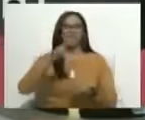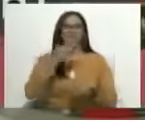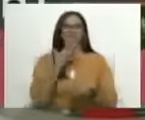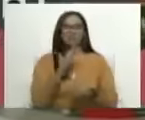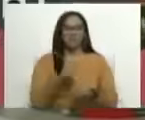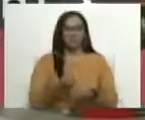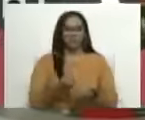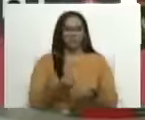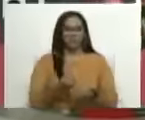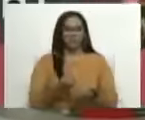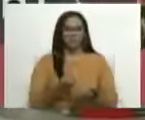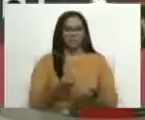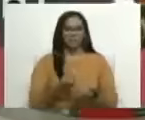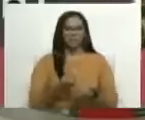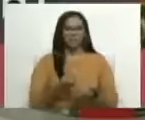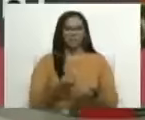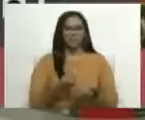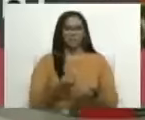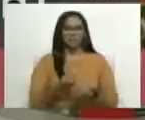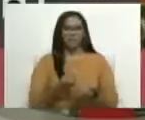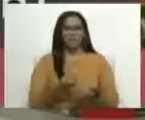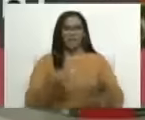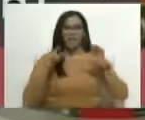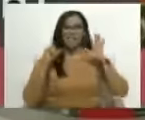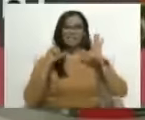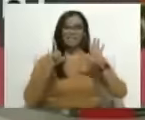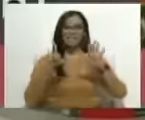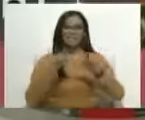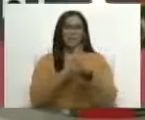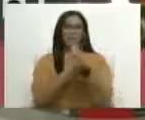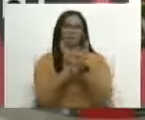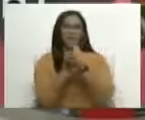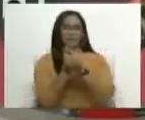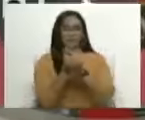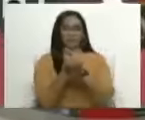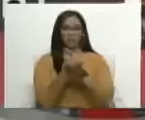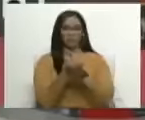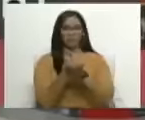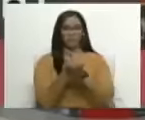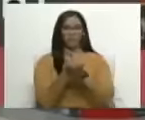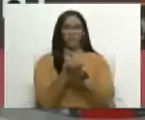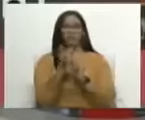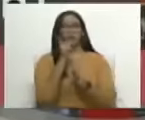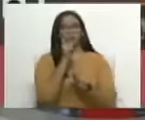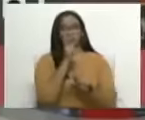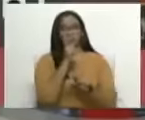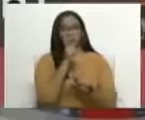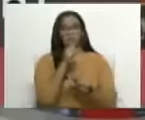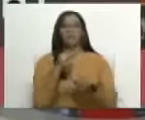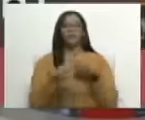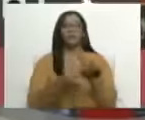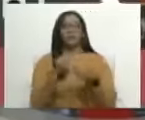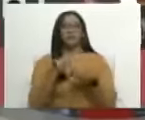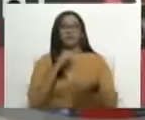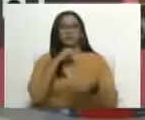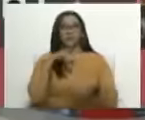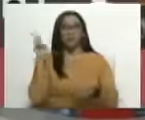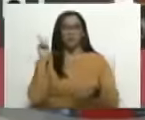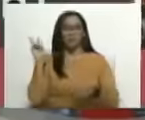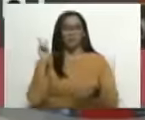diciembre. Es el séptimo referéndum consultivo que se hace en la historia de Venezuela.